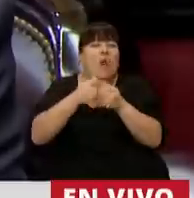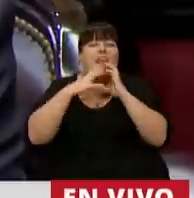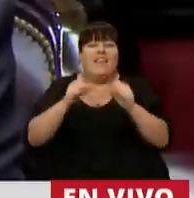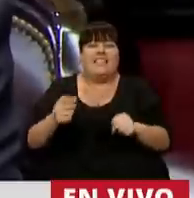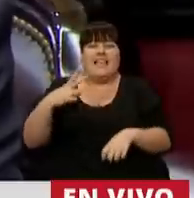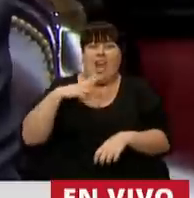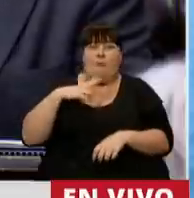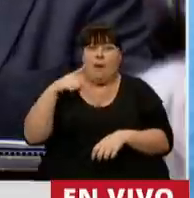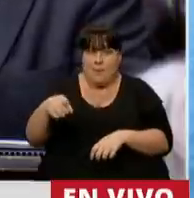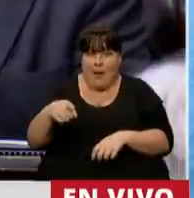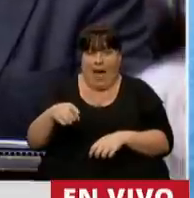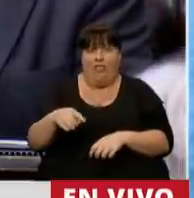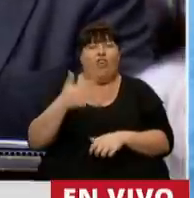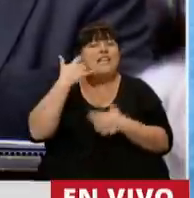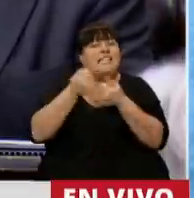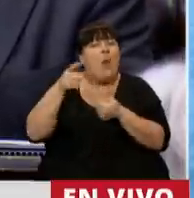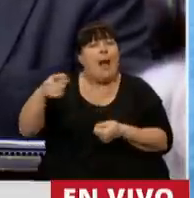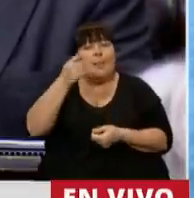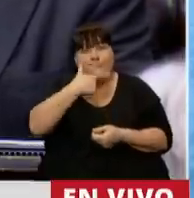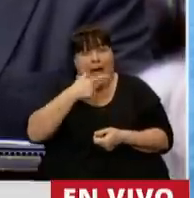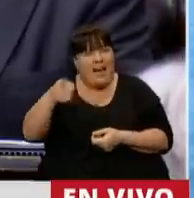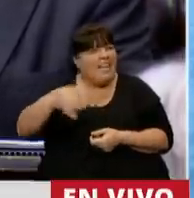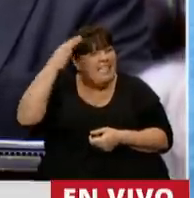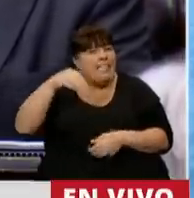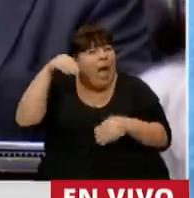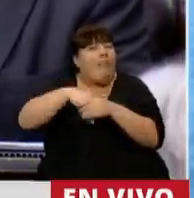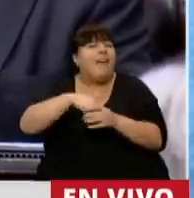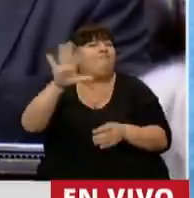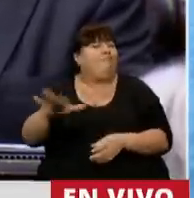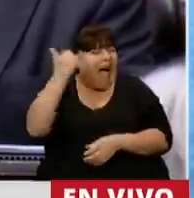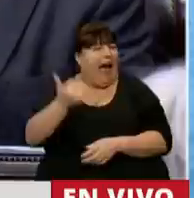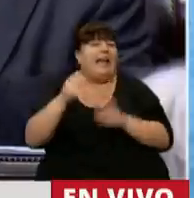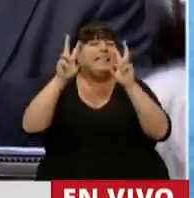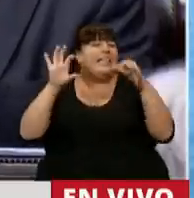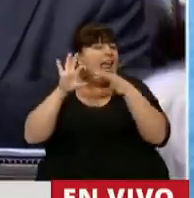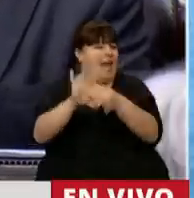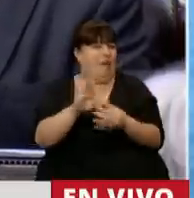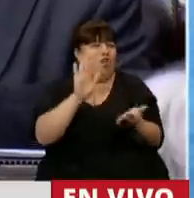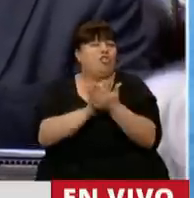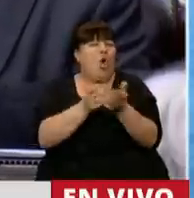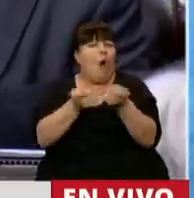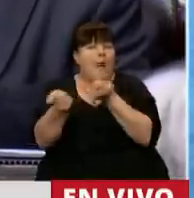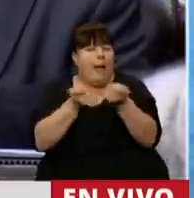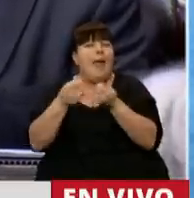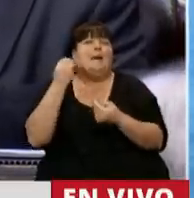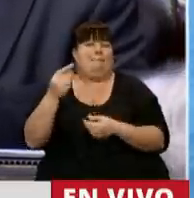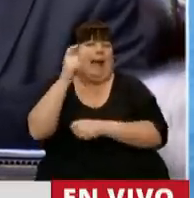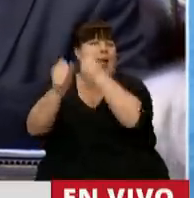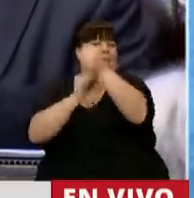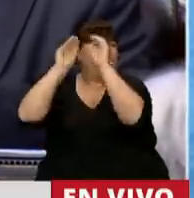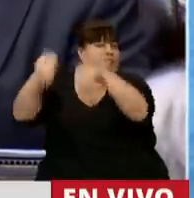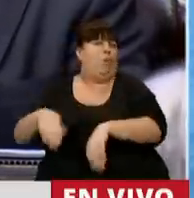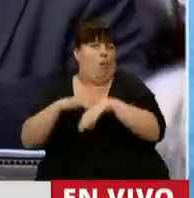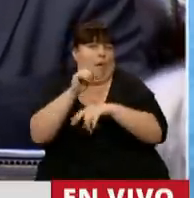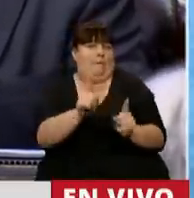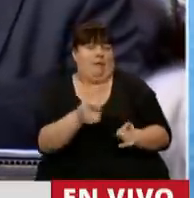secretario privado, en el celular del presidente debe haber muchas cosas vinculadas al manejo que se hizo para llevar a esta empresa a